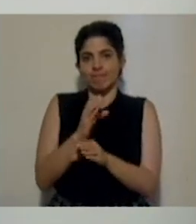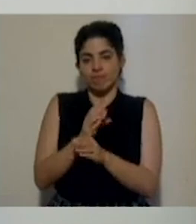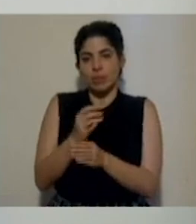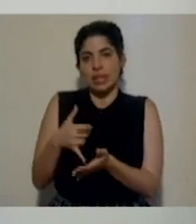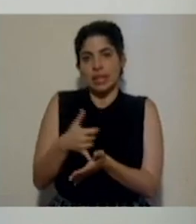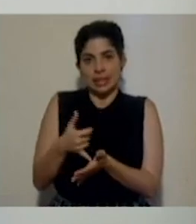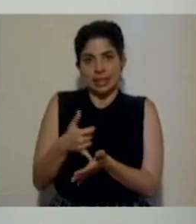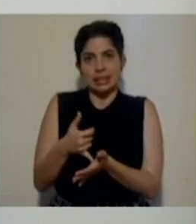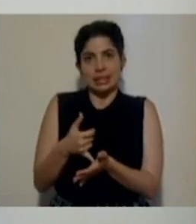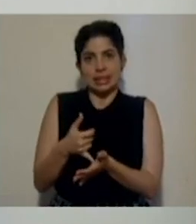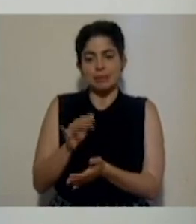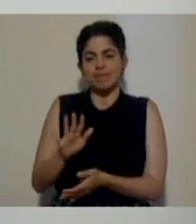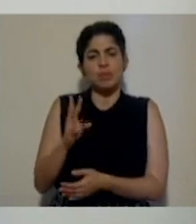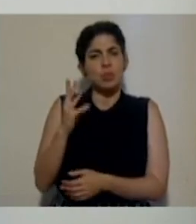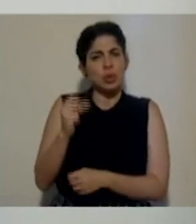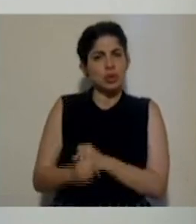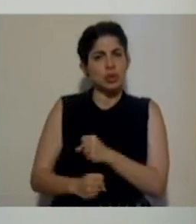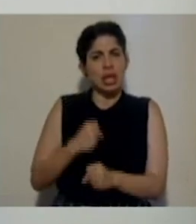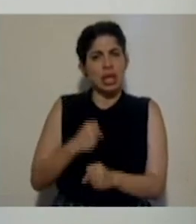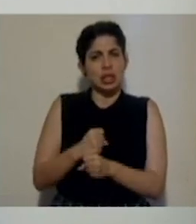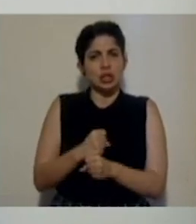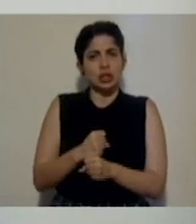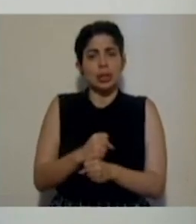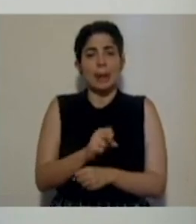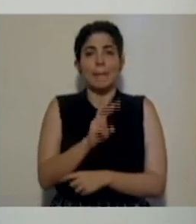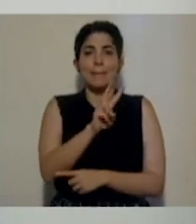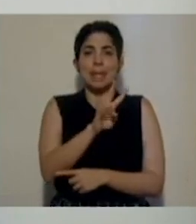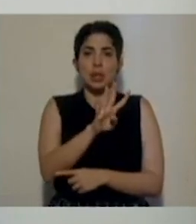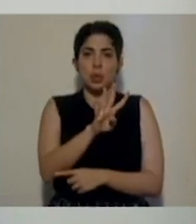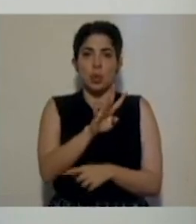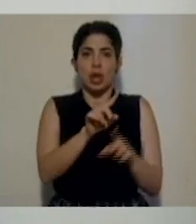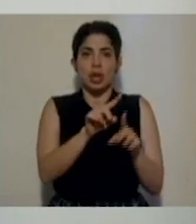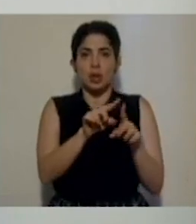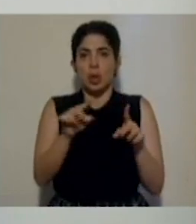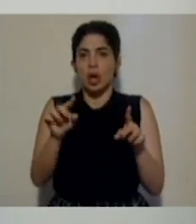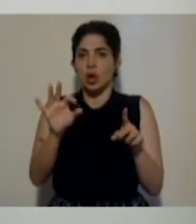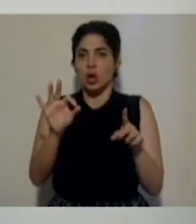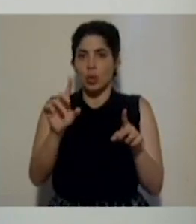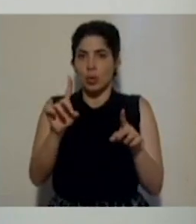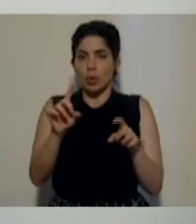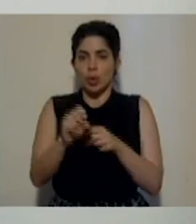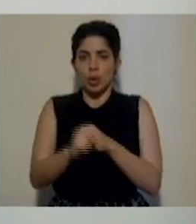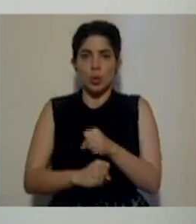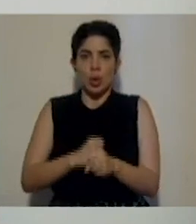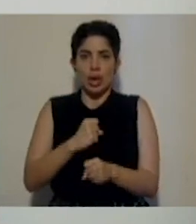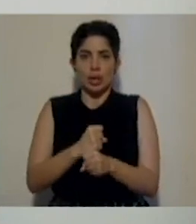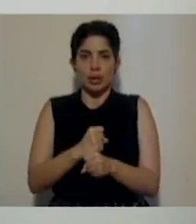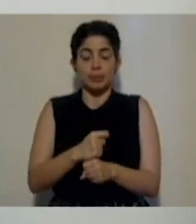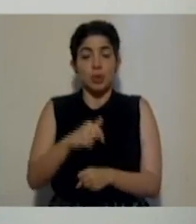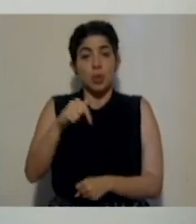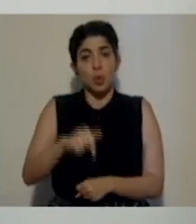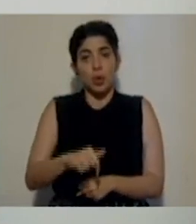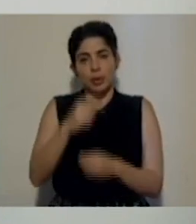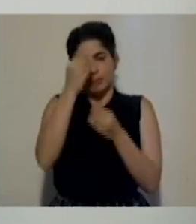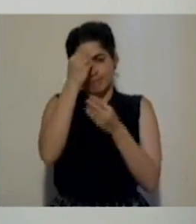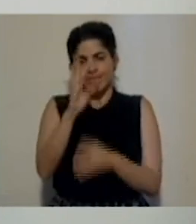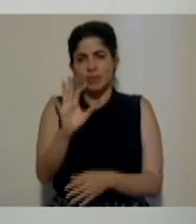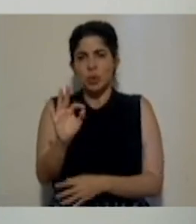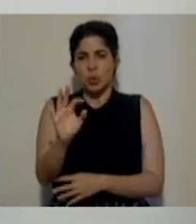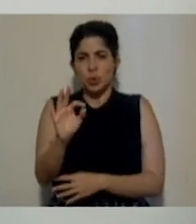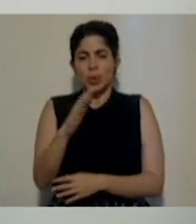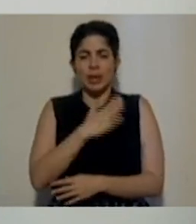intensivo con un rango de edad que va de los 24 a los 91 años. Para hoy se reportan 9